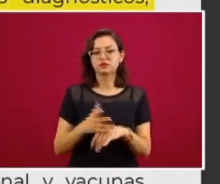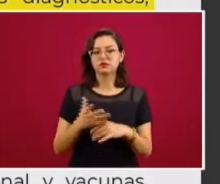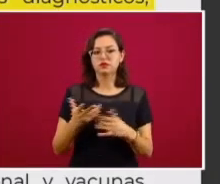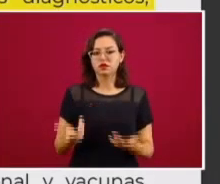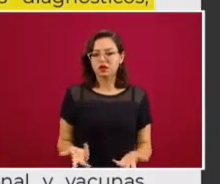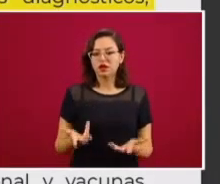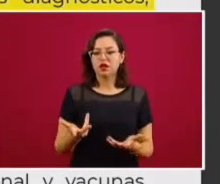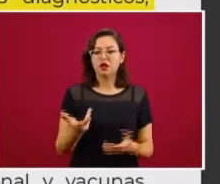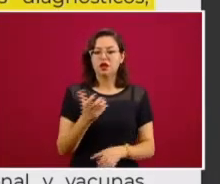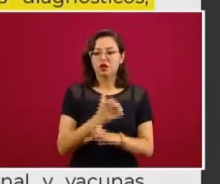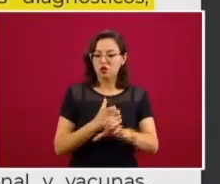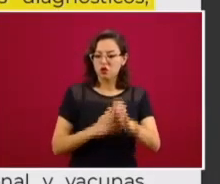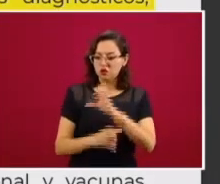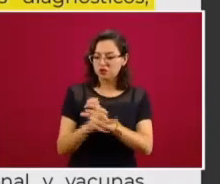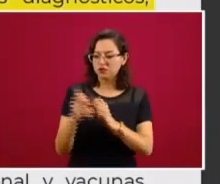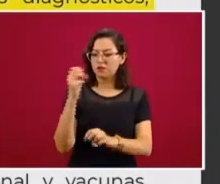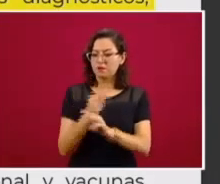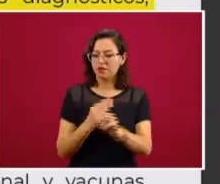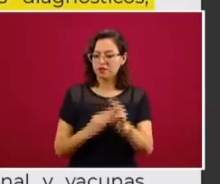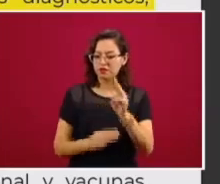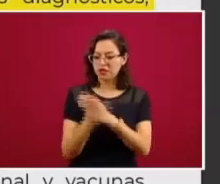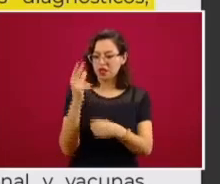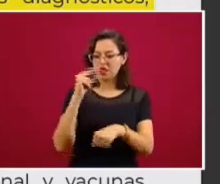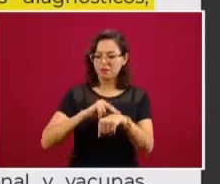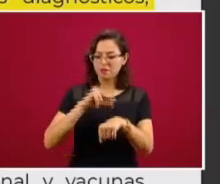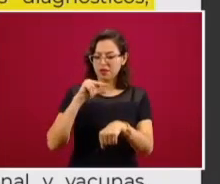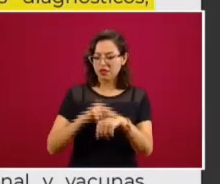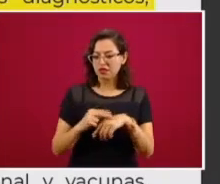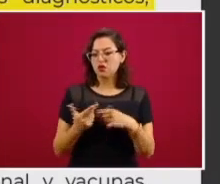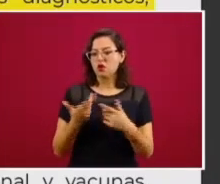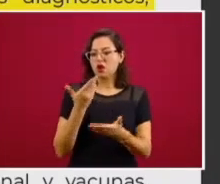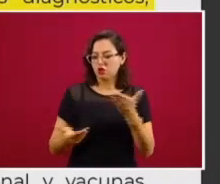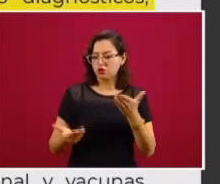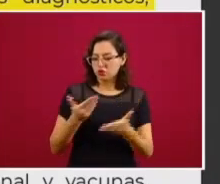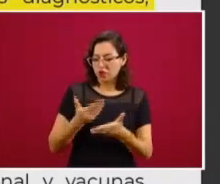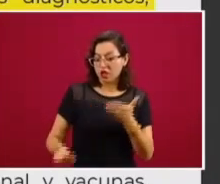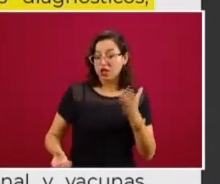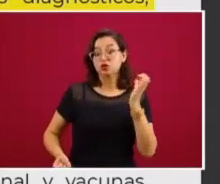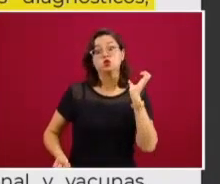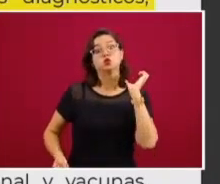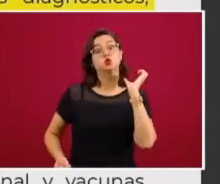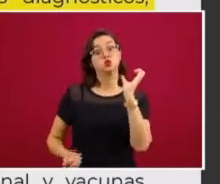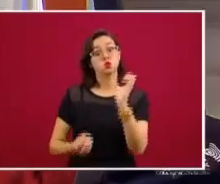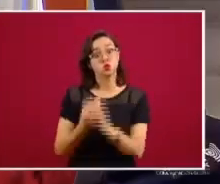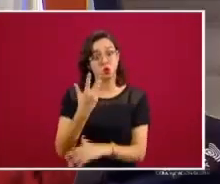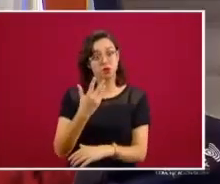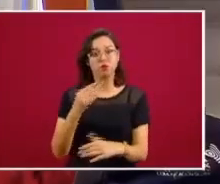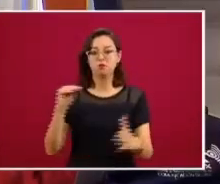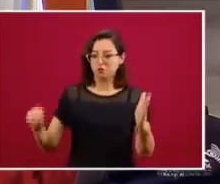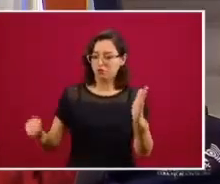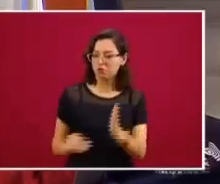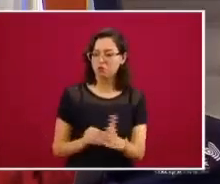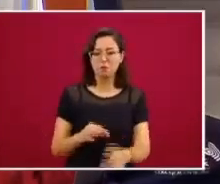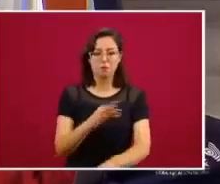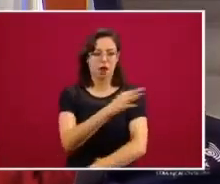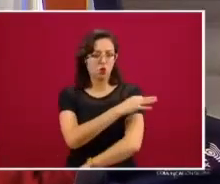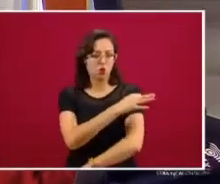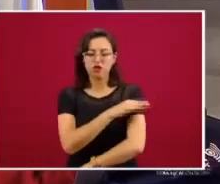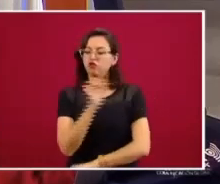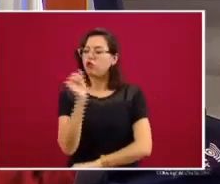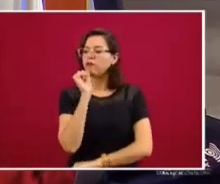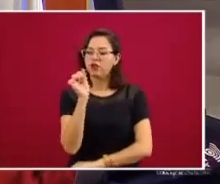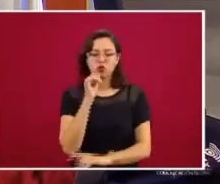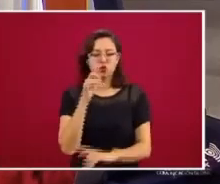cadenas de suministros médicos, los actuales y los nuevos. Ya metemos el tema de las vacunas y